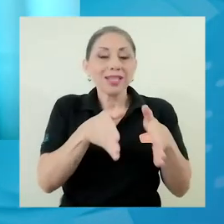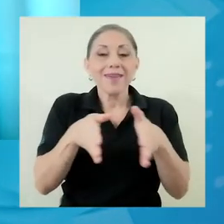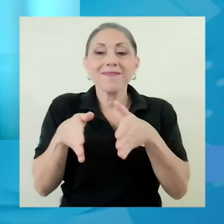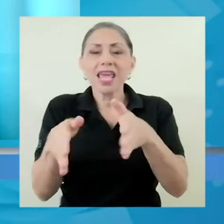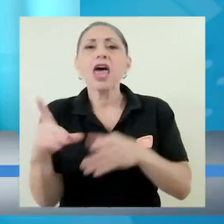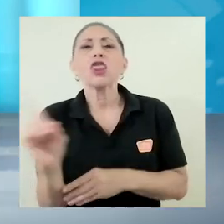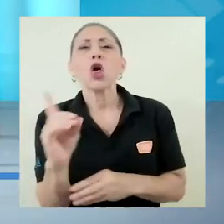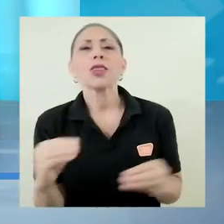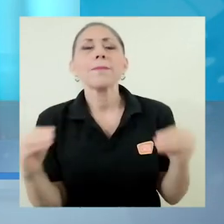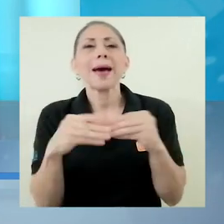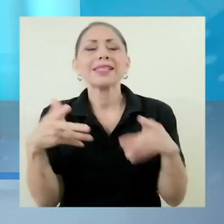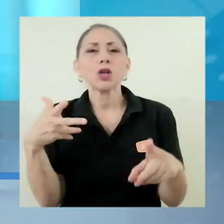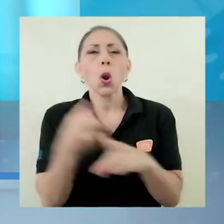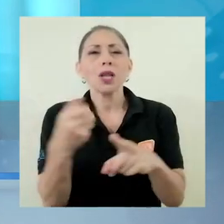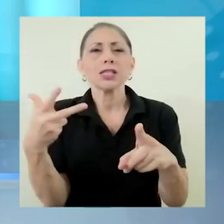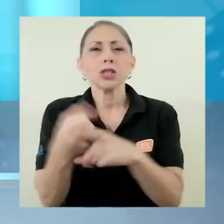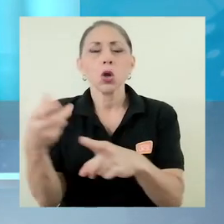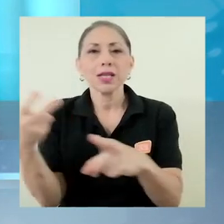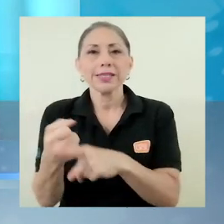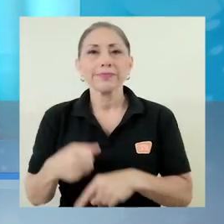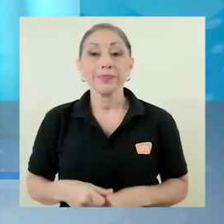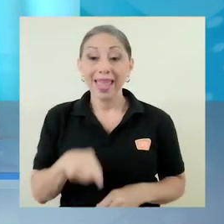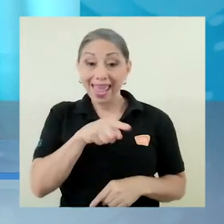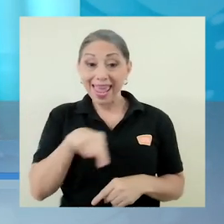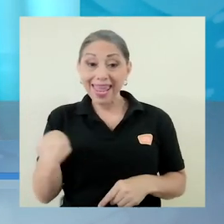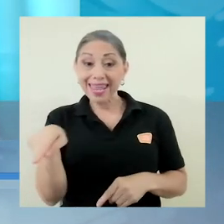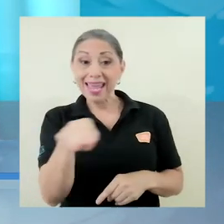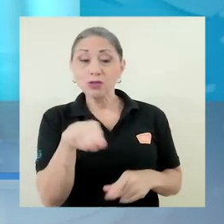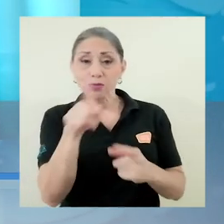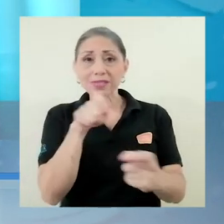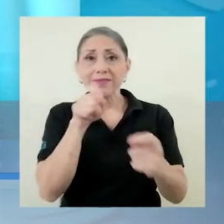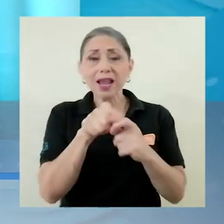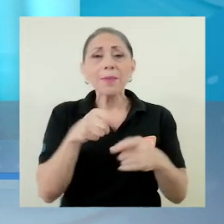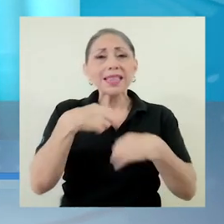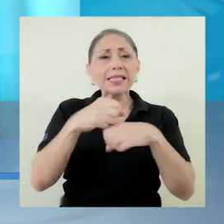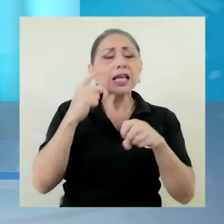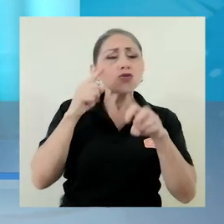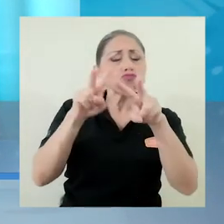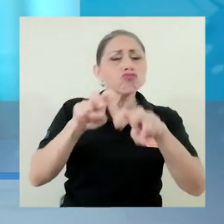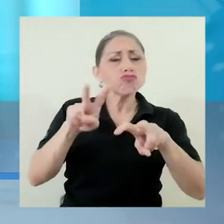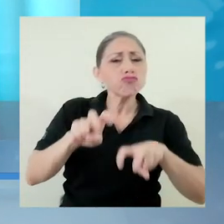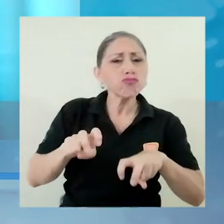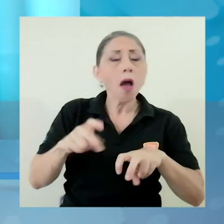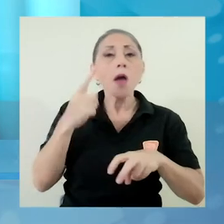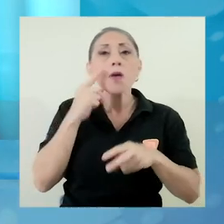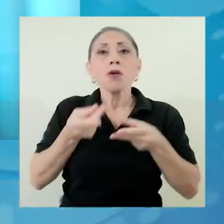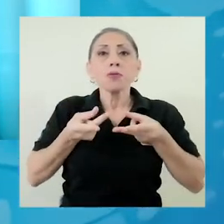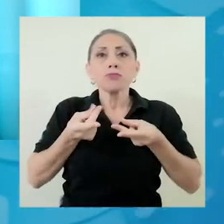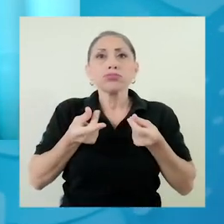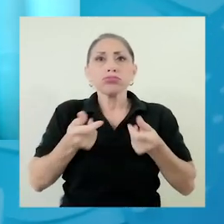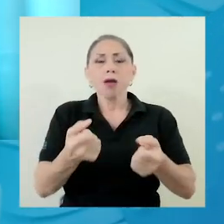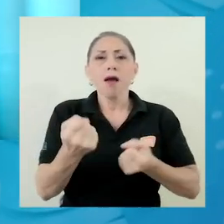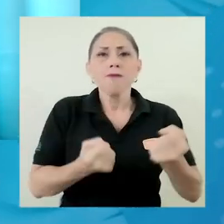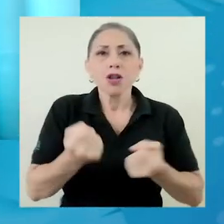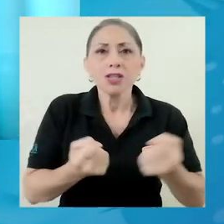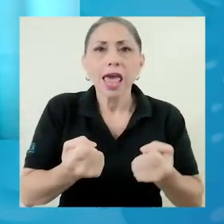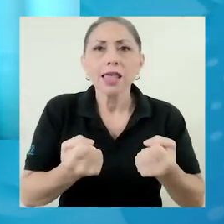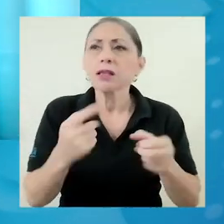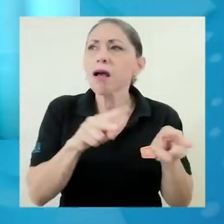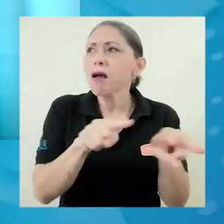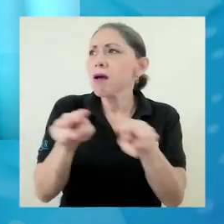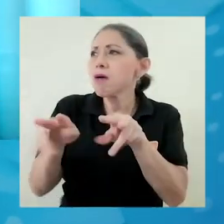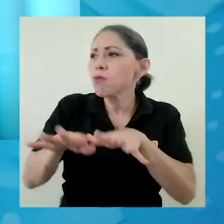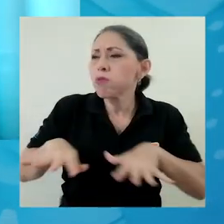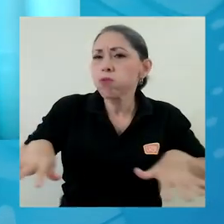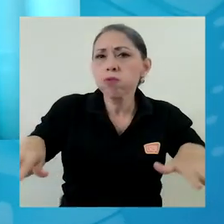sitios específicos, se fue una evaluación puntual en la cual se medieron velocidades, se analizó el entorno, se verificó el